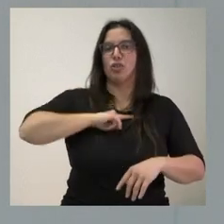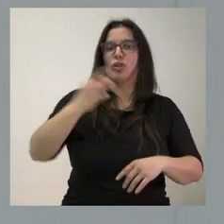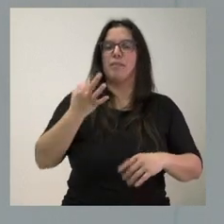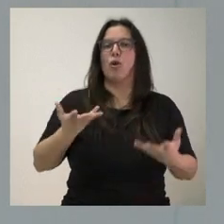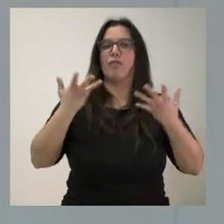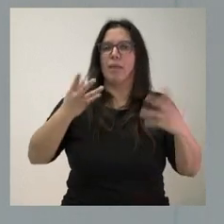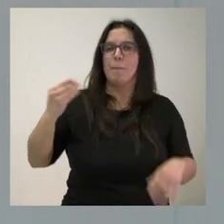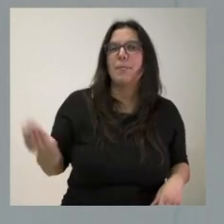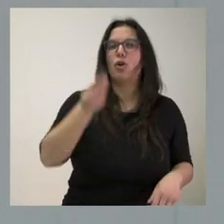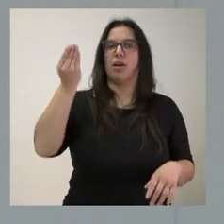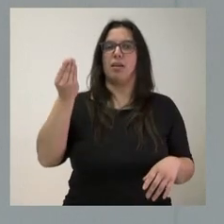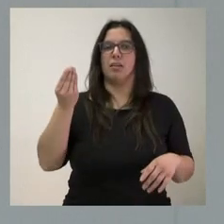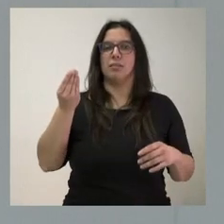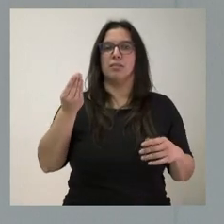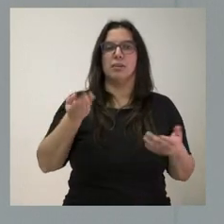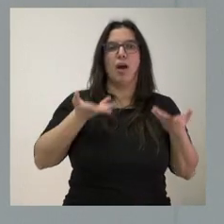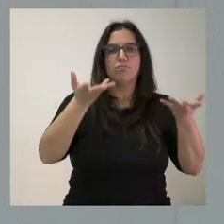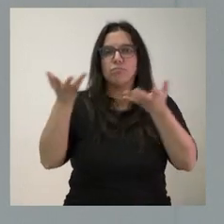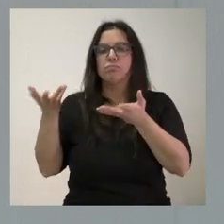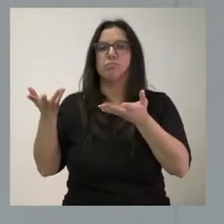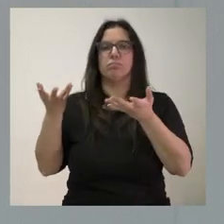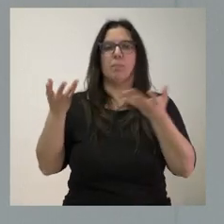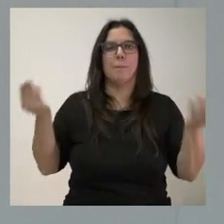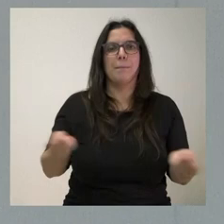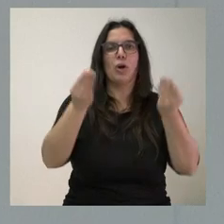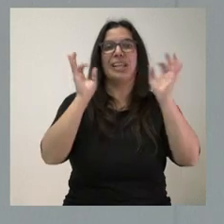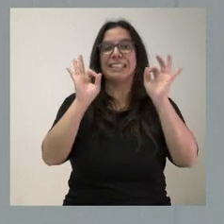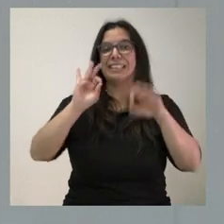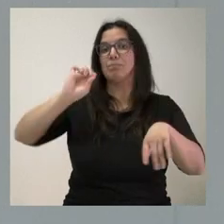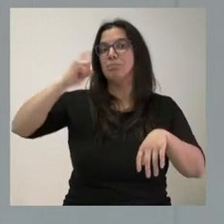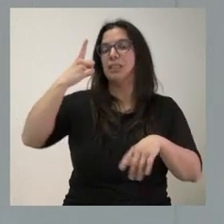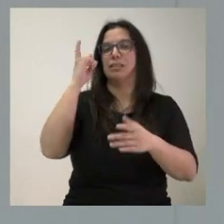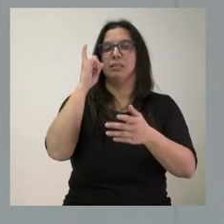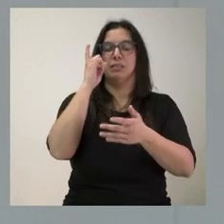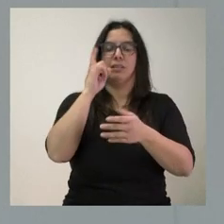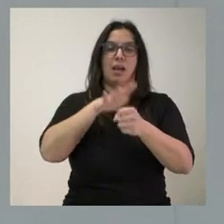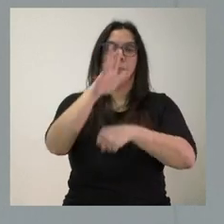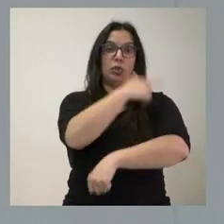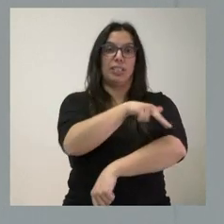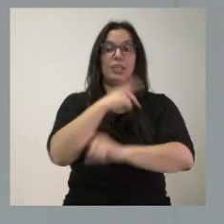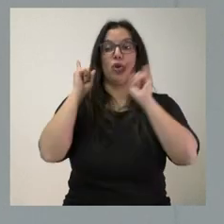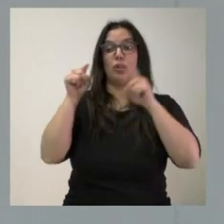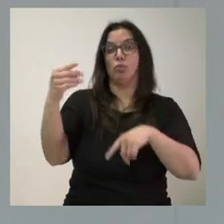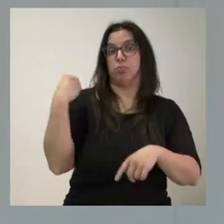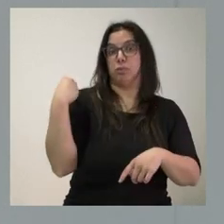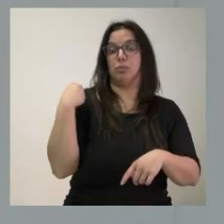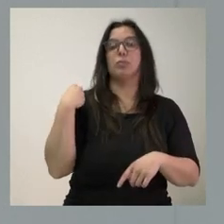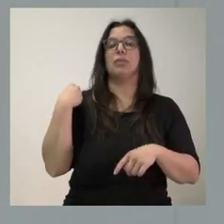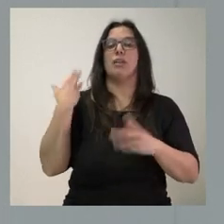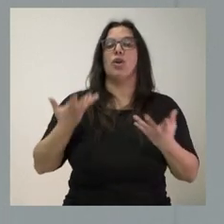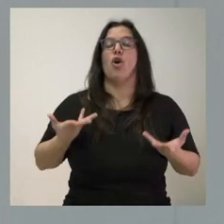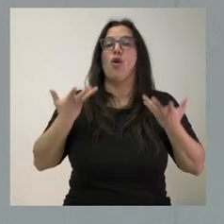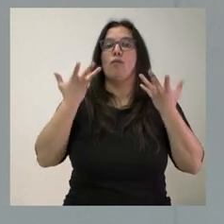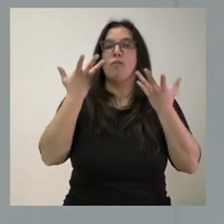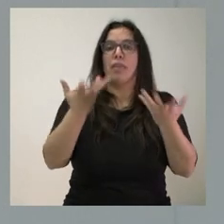servicios públicos, seguir mejorando las prestaciones, específicamente en el ámbito sanitario y, en este caso, que usted plantea las prestaciones que podamos